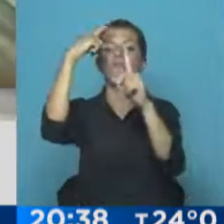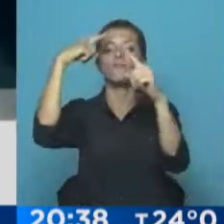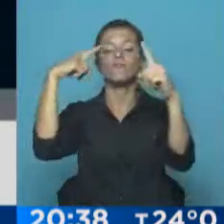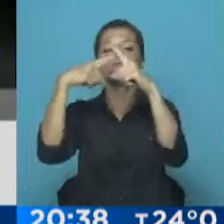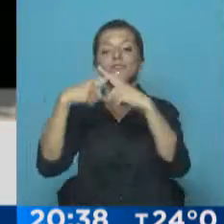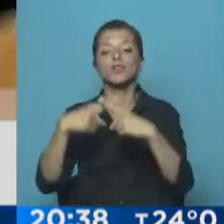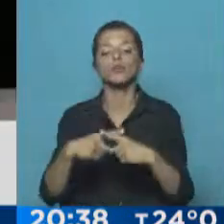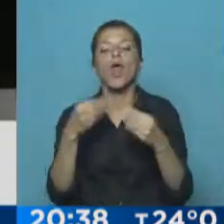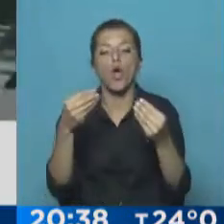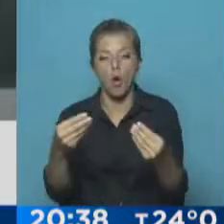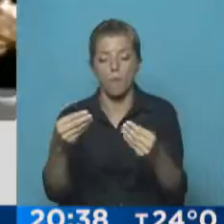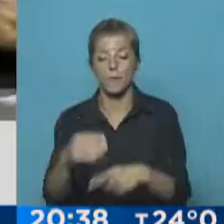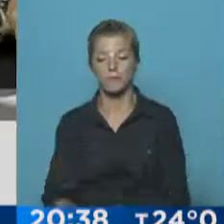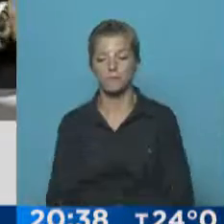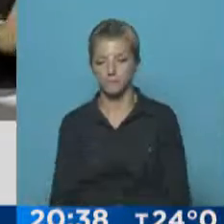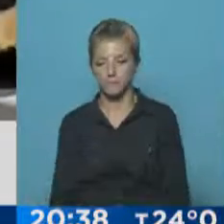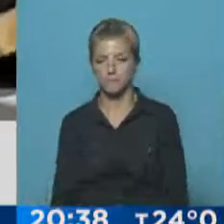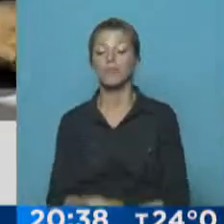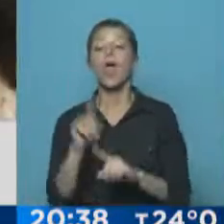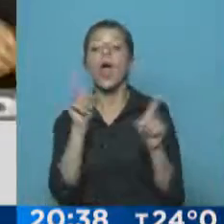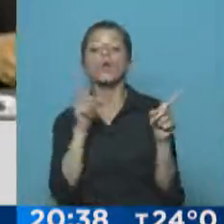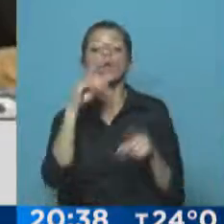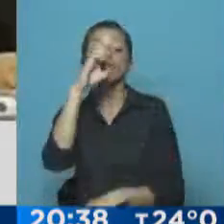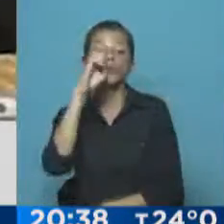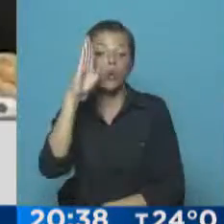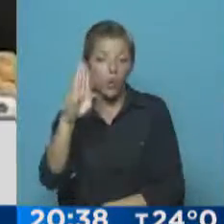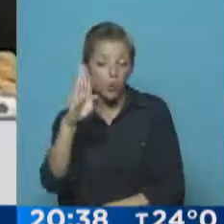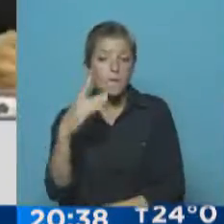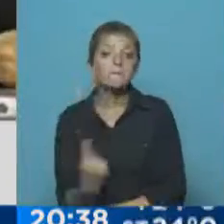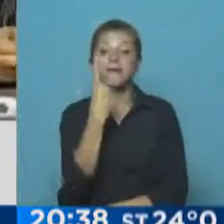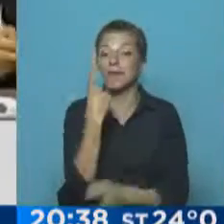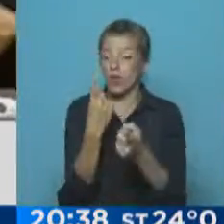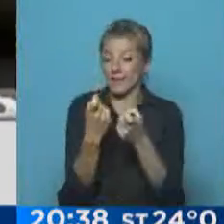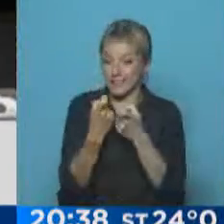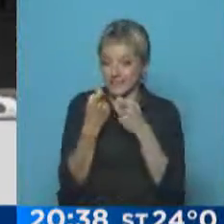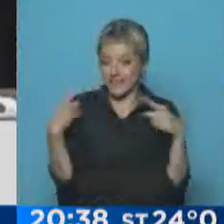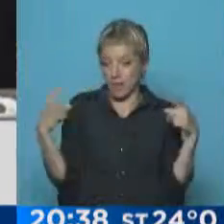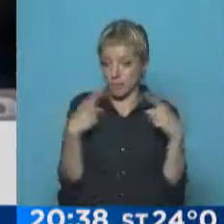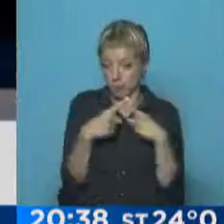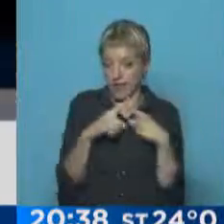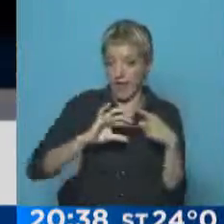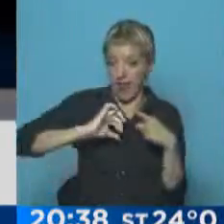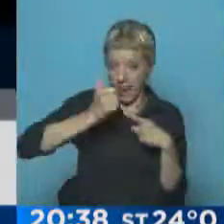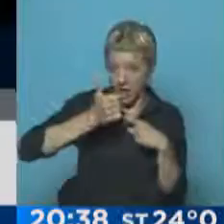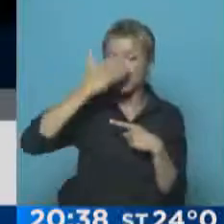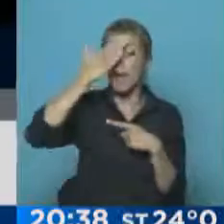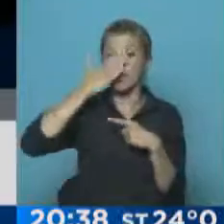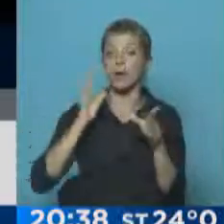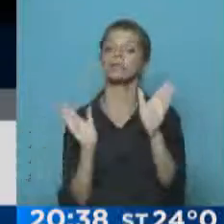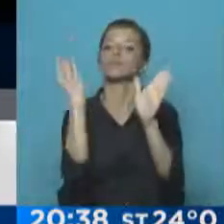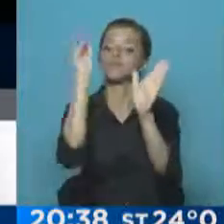hay variables, hay equipos que, como decimos, primero tienen que pasar el repechaje para